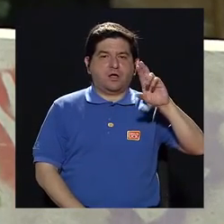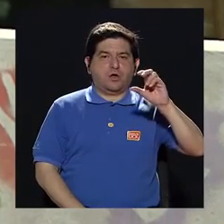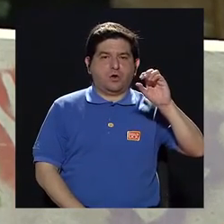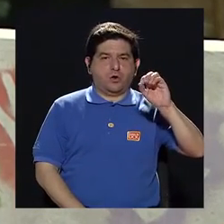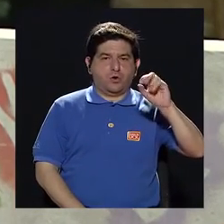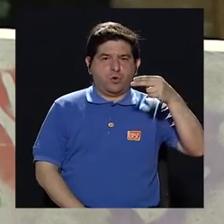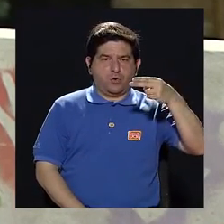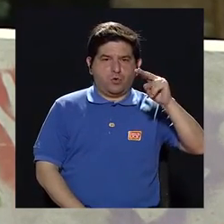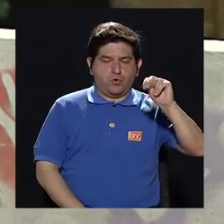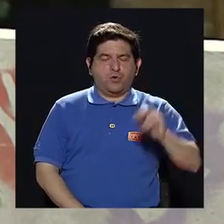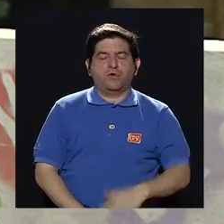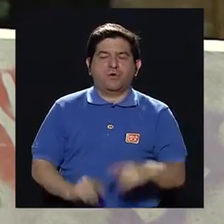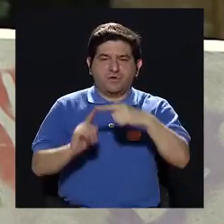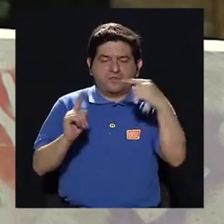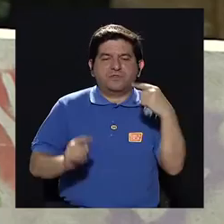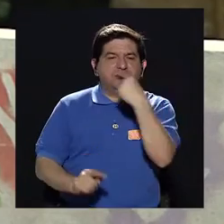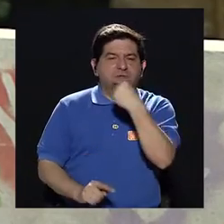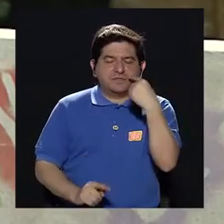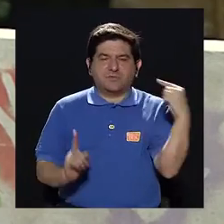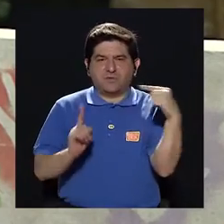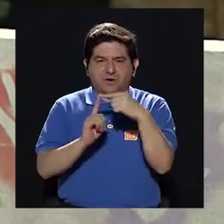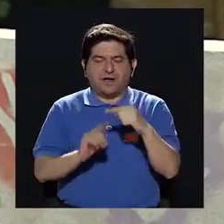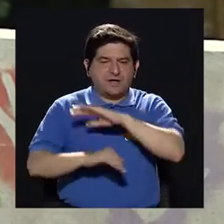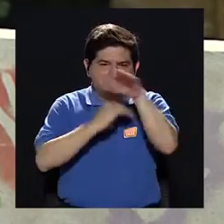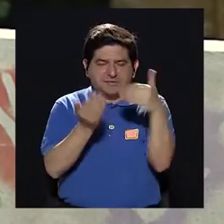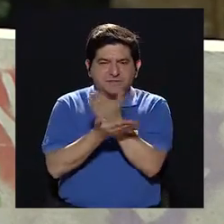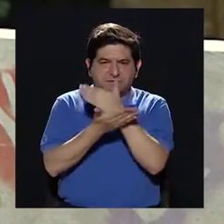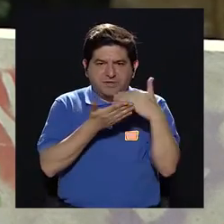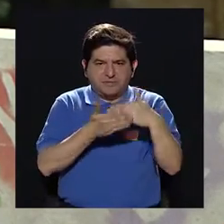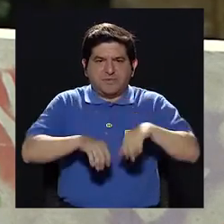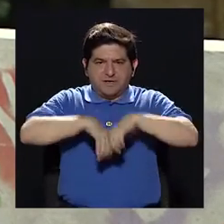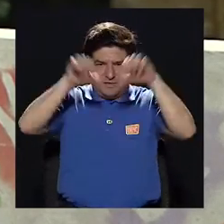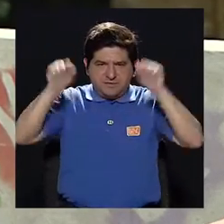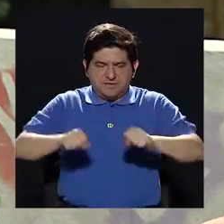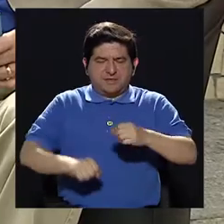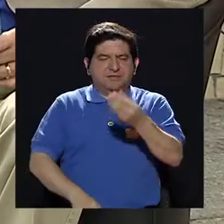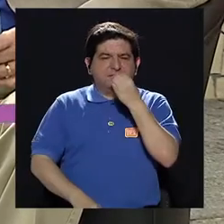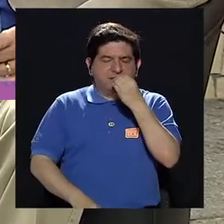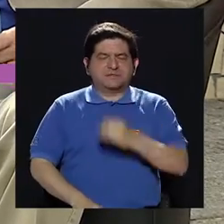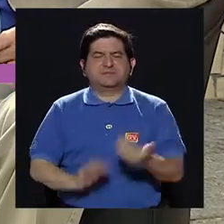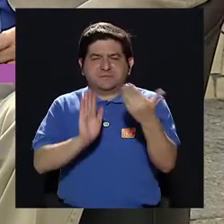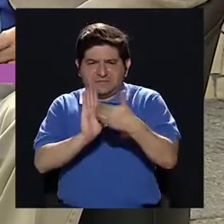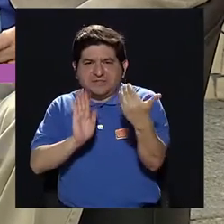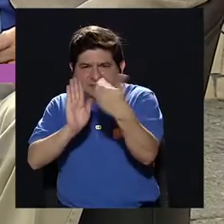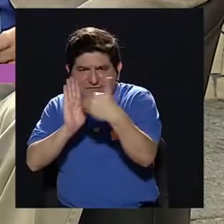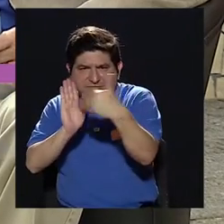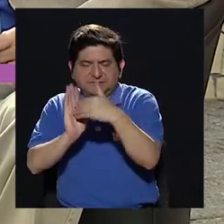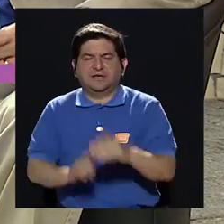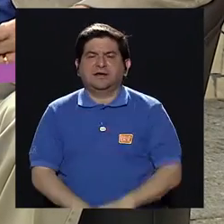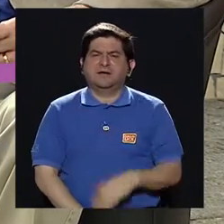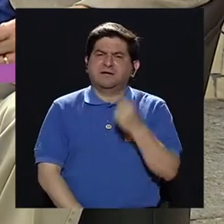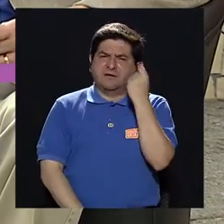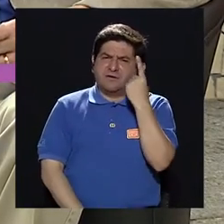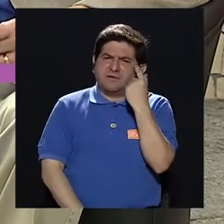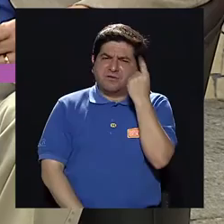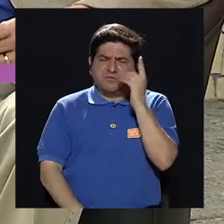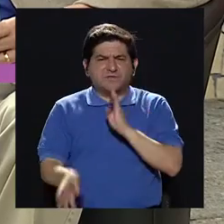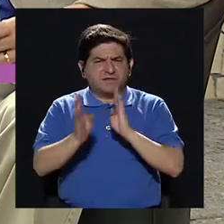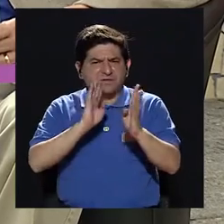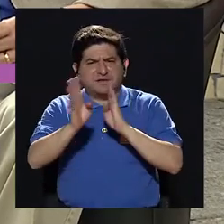úlceras o las aftas desde la boca hasta el ano en cualquier parte del sistema digestivo. Bueno, entonces estamos entendiendo que